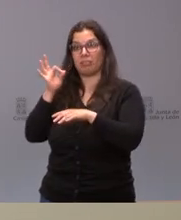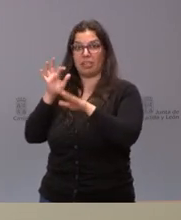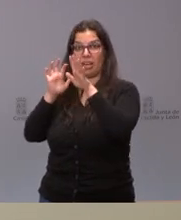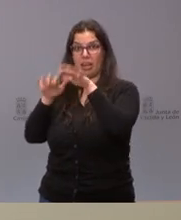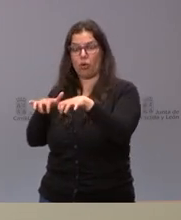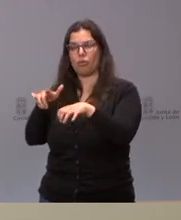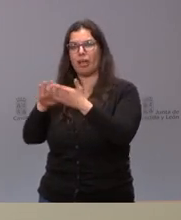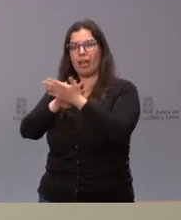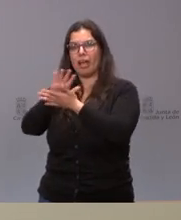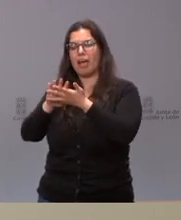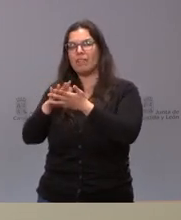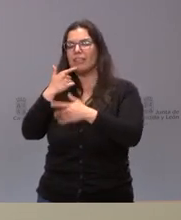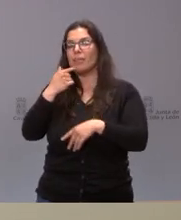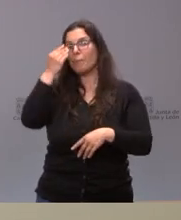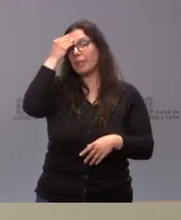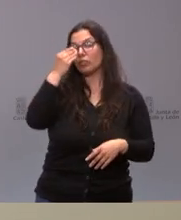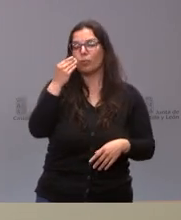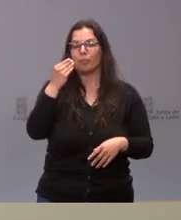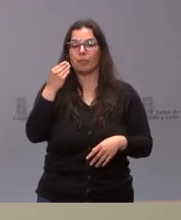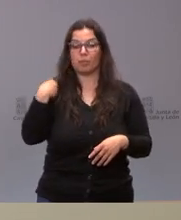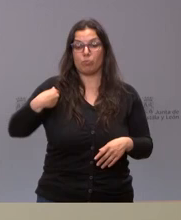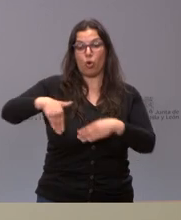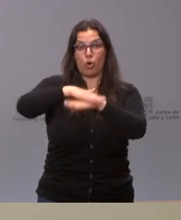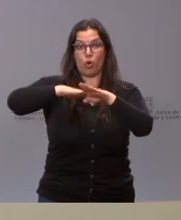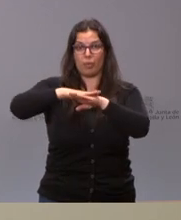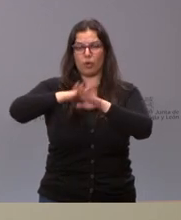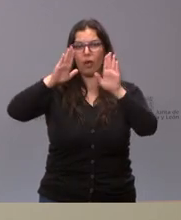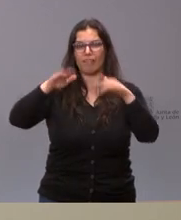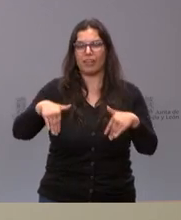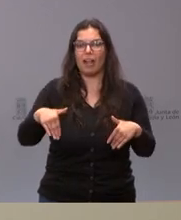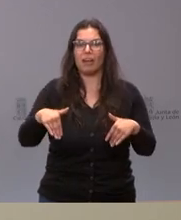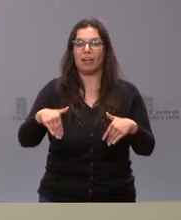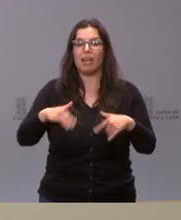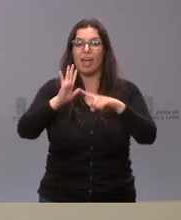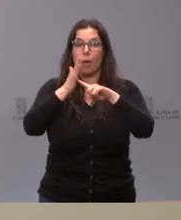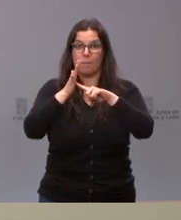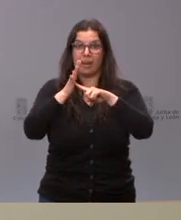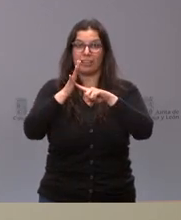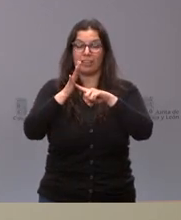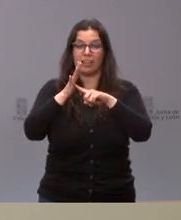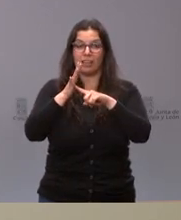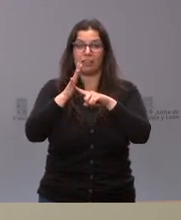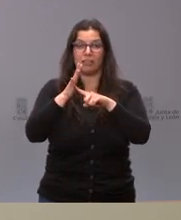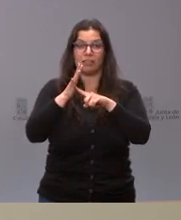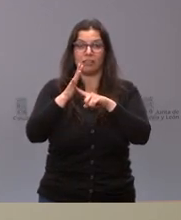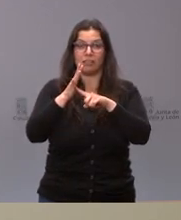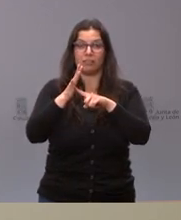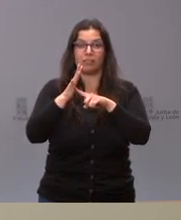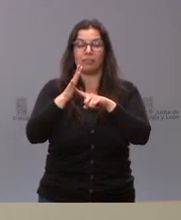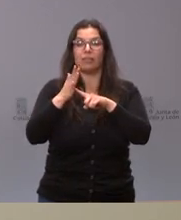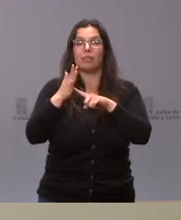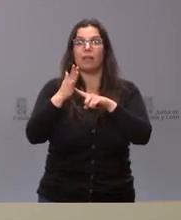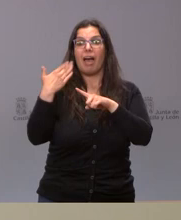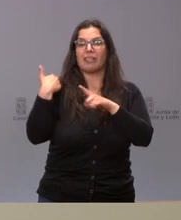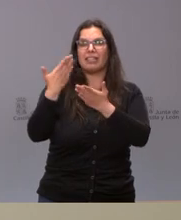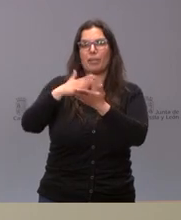refería a la cuestión de que desde el gobierno han tenido que unificar ese parque que estaba a ambos lados de Galicia y Castilla